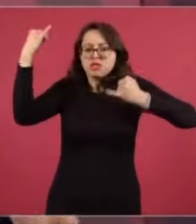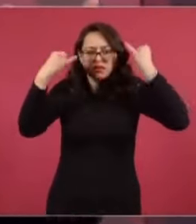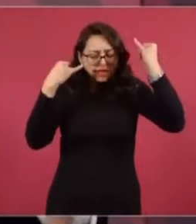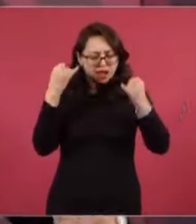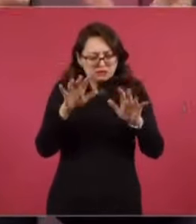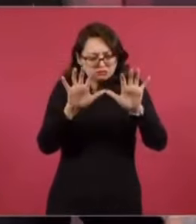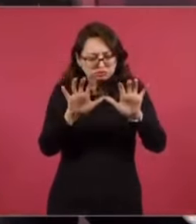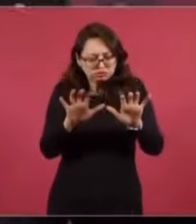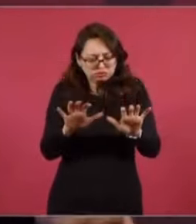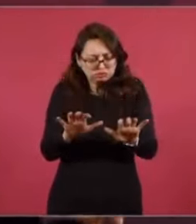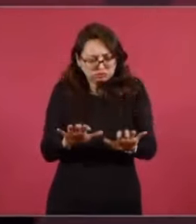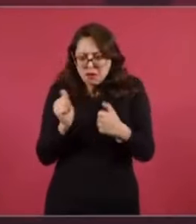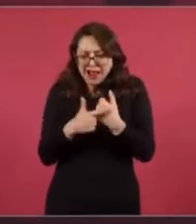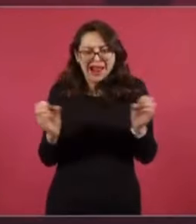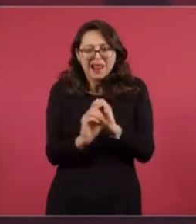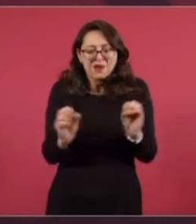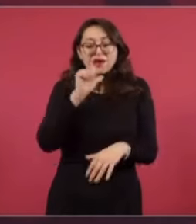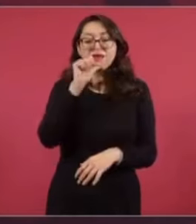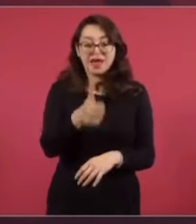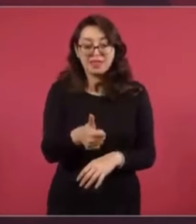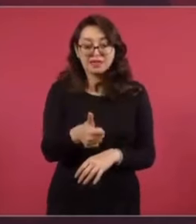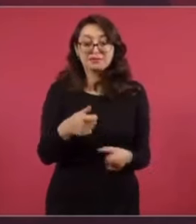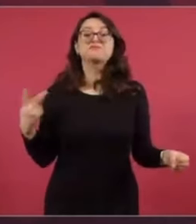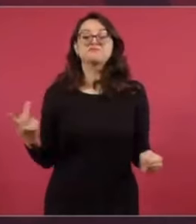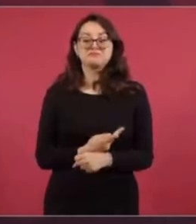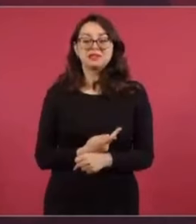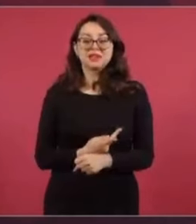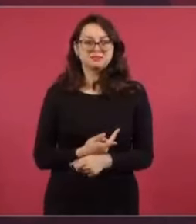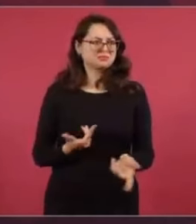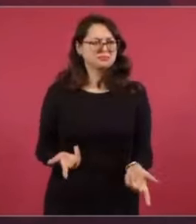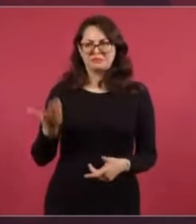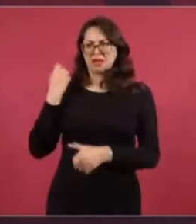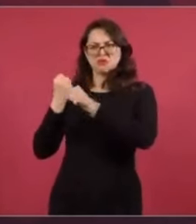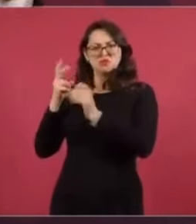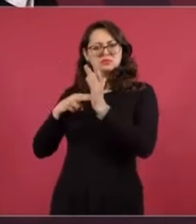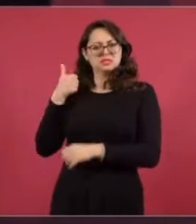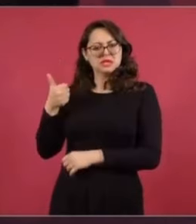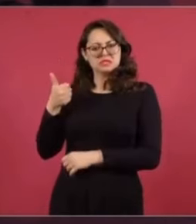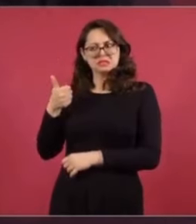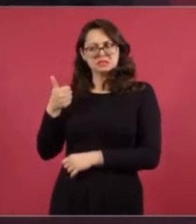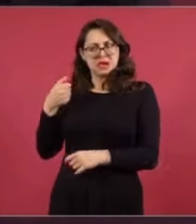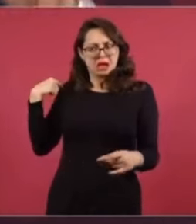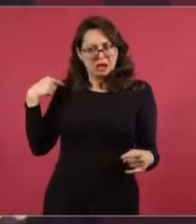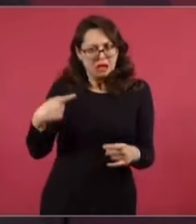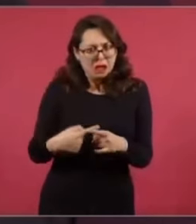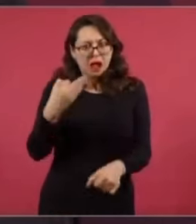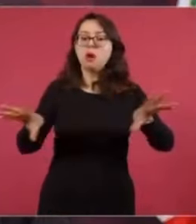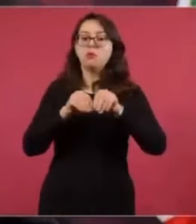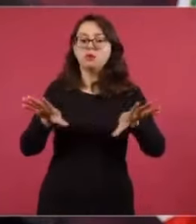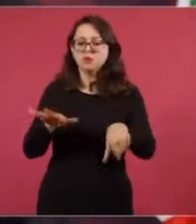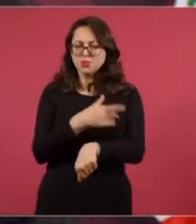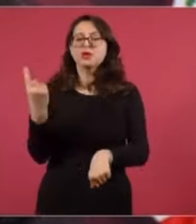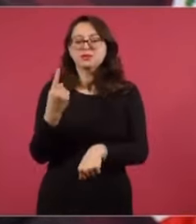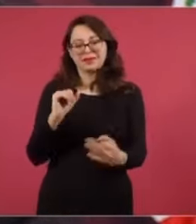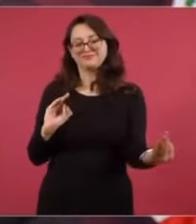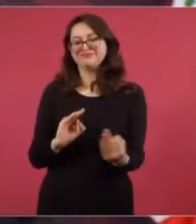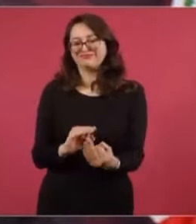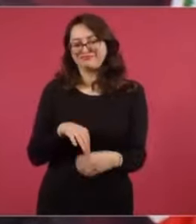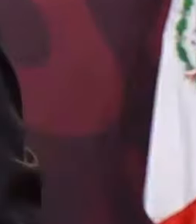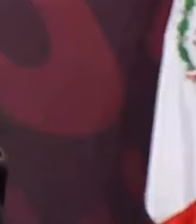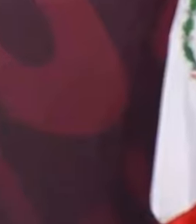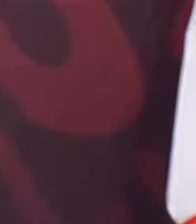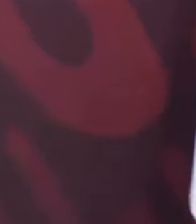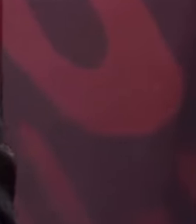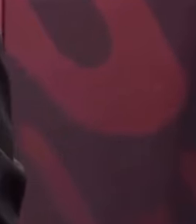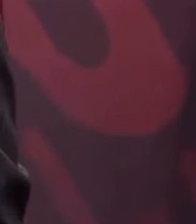Ahora porque van a haber elecciones en México y también elecciones en Estados Unidos y la difunden en todo el mundo. Tal grado de